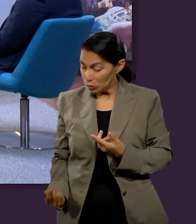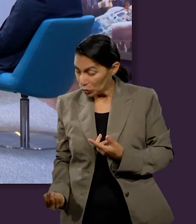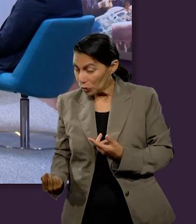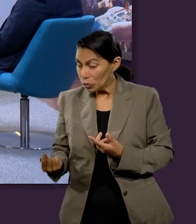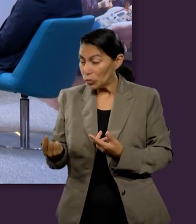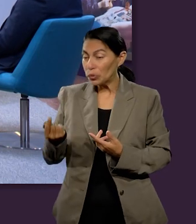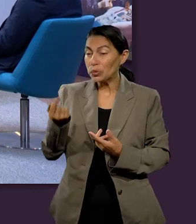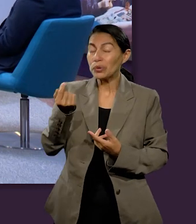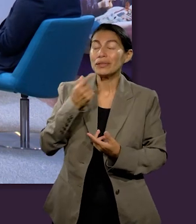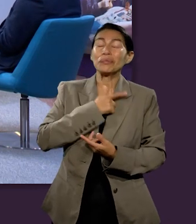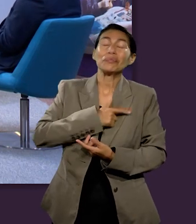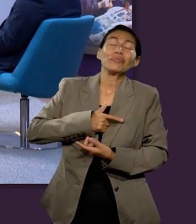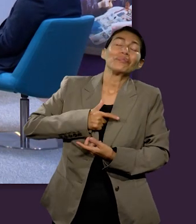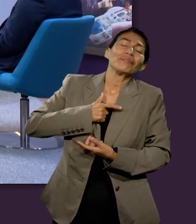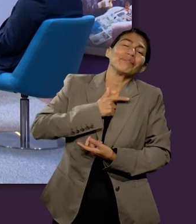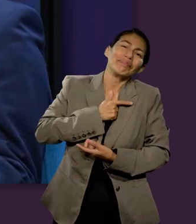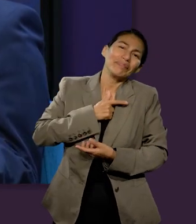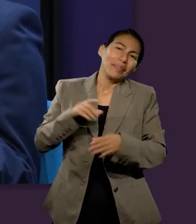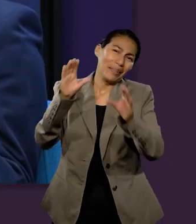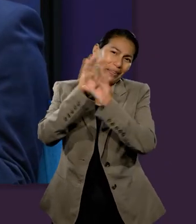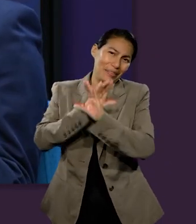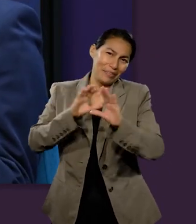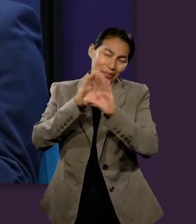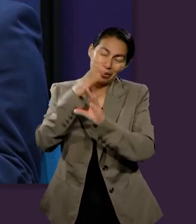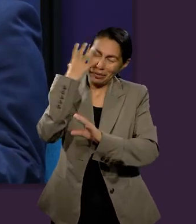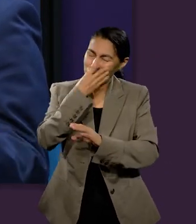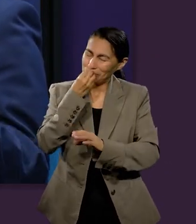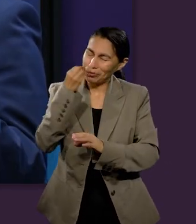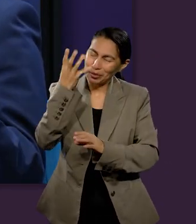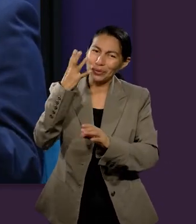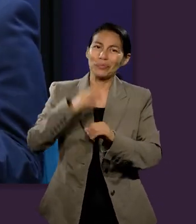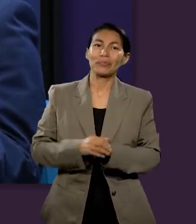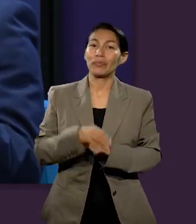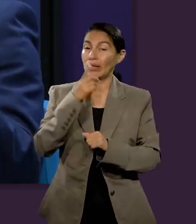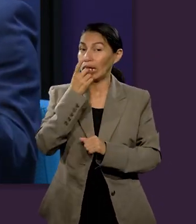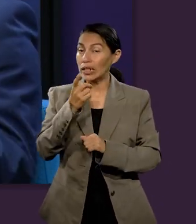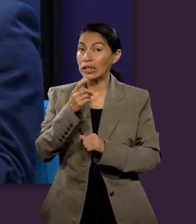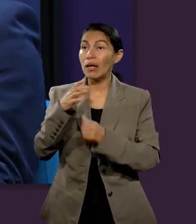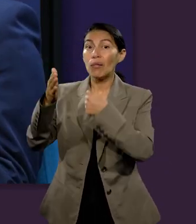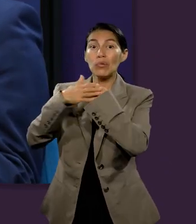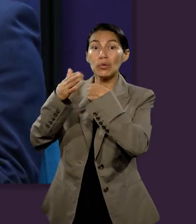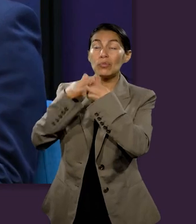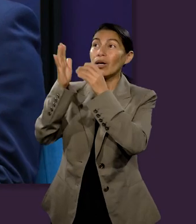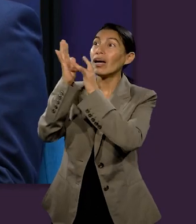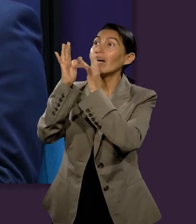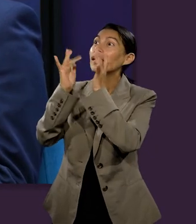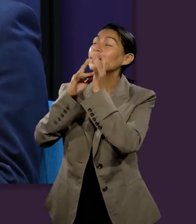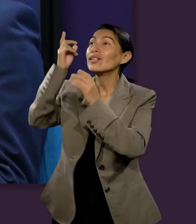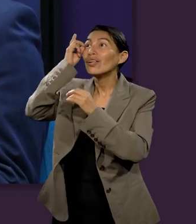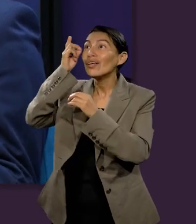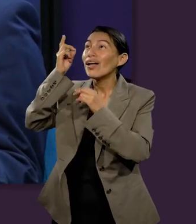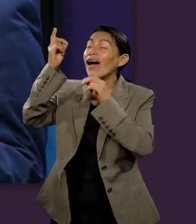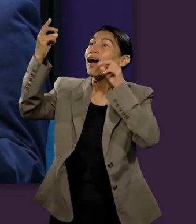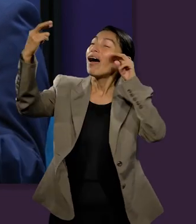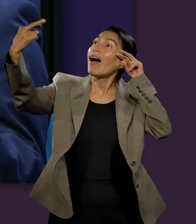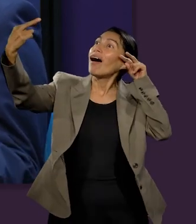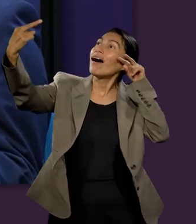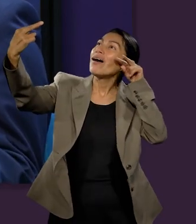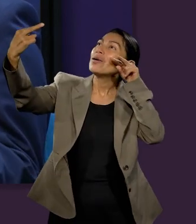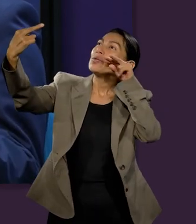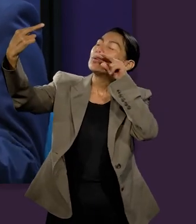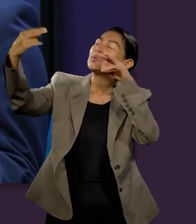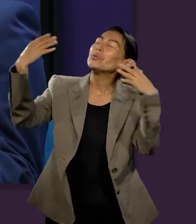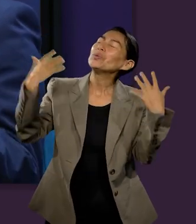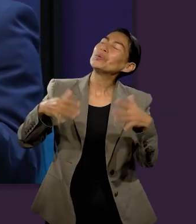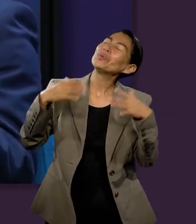uno de los cantos más queridos de mi infancia, y que muchas veces lo he cantado en la iglesia, dice